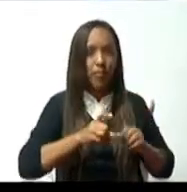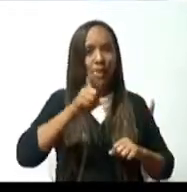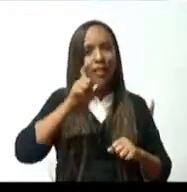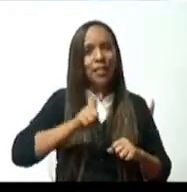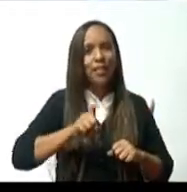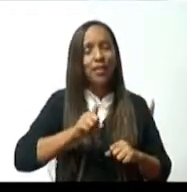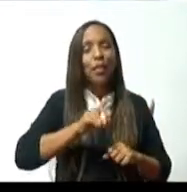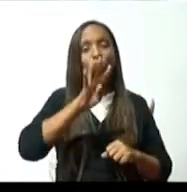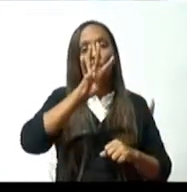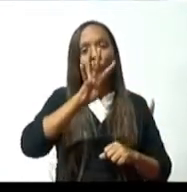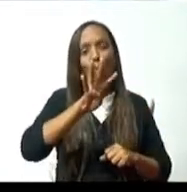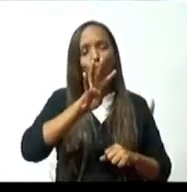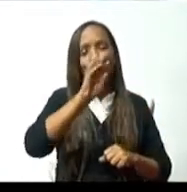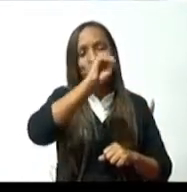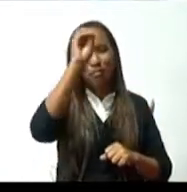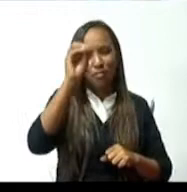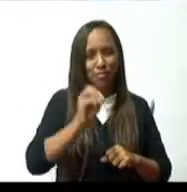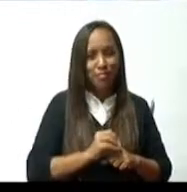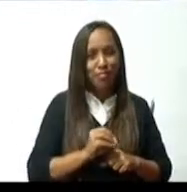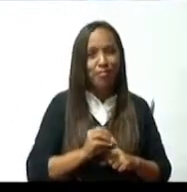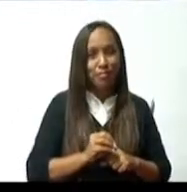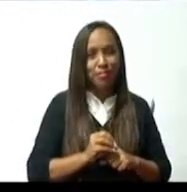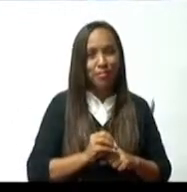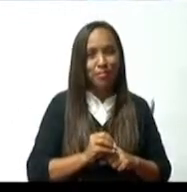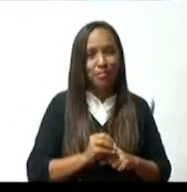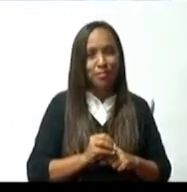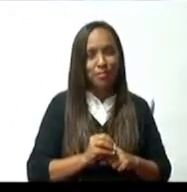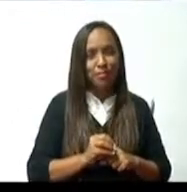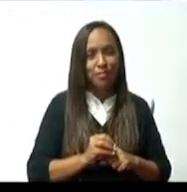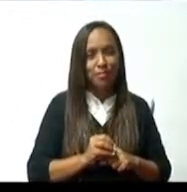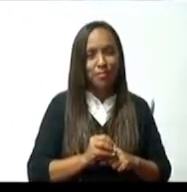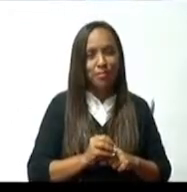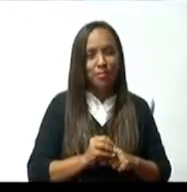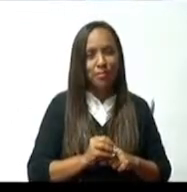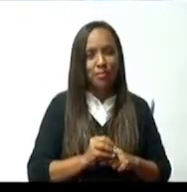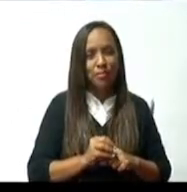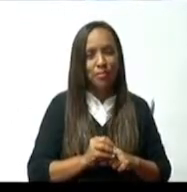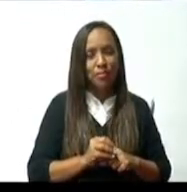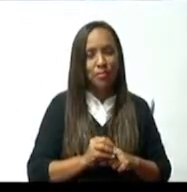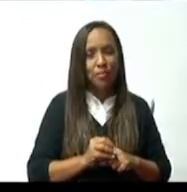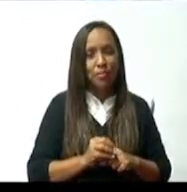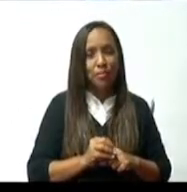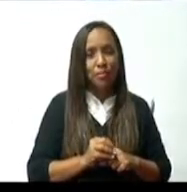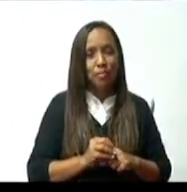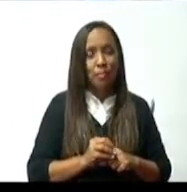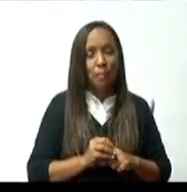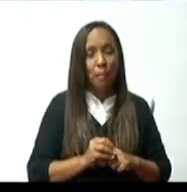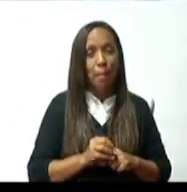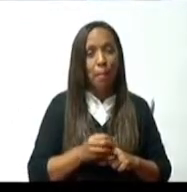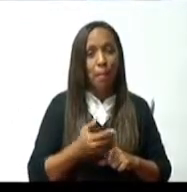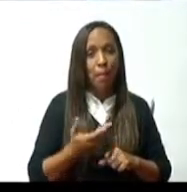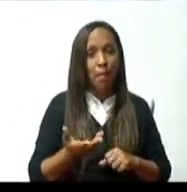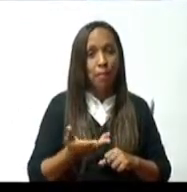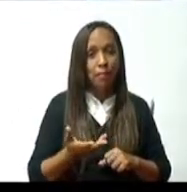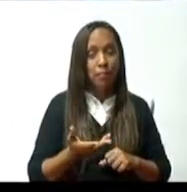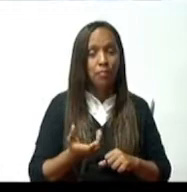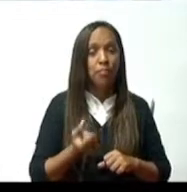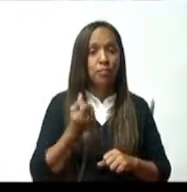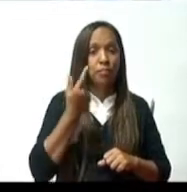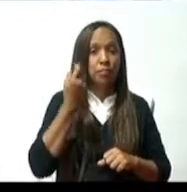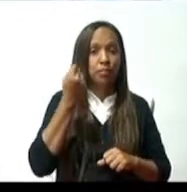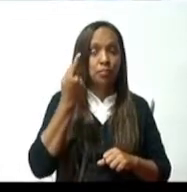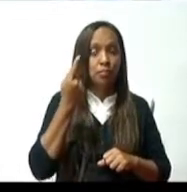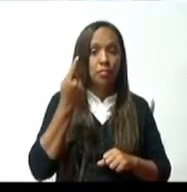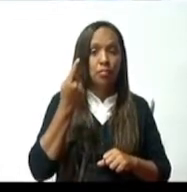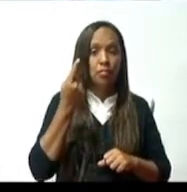consignamos en el numeral 10 que el Poder Ejecutivo podía hacer transferencia